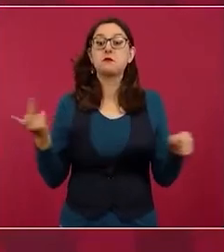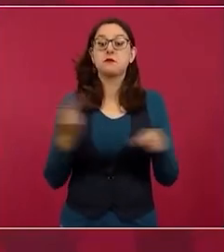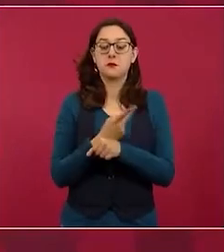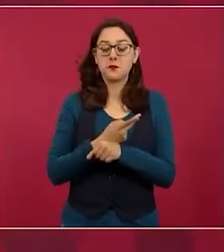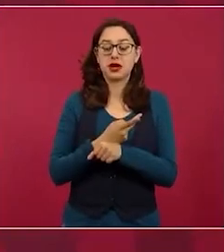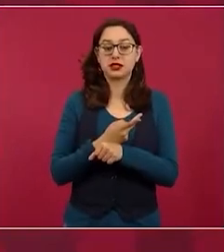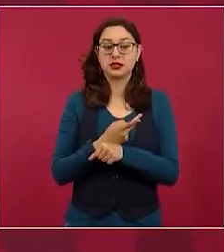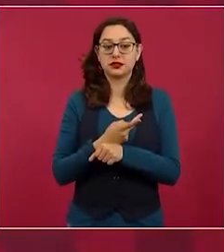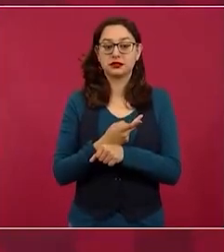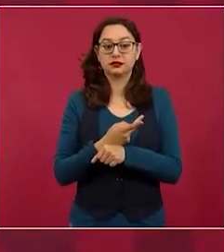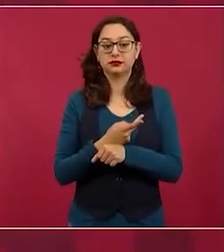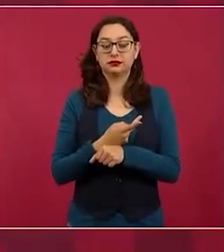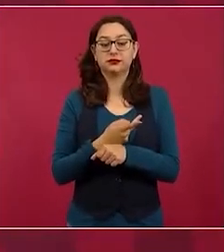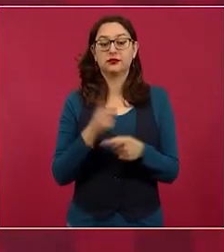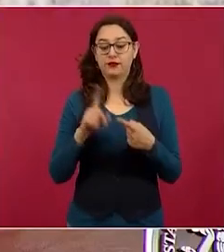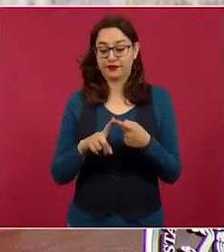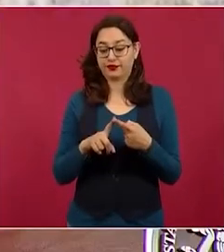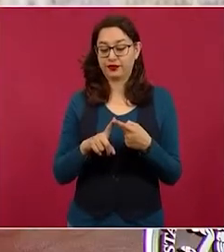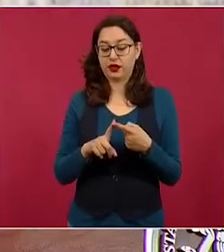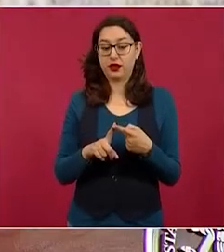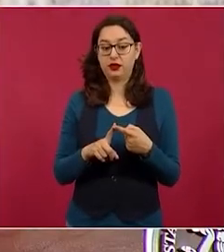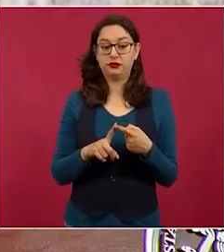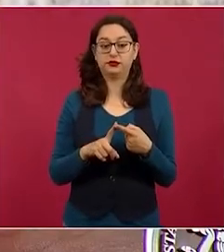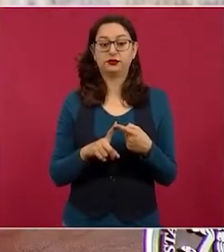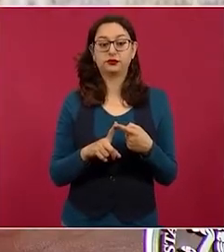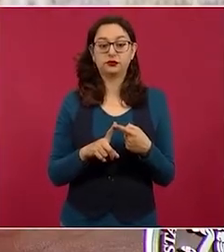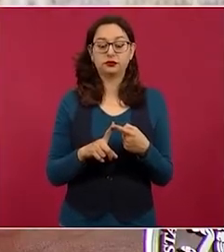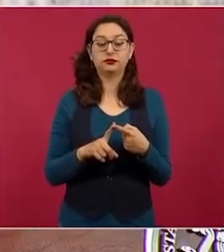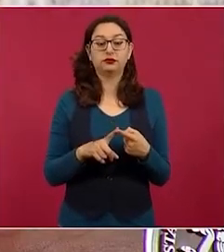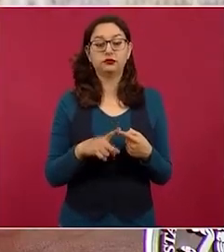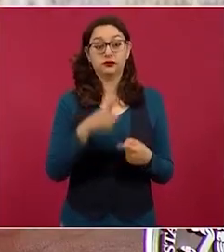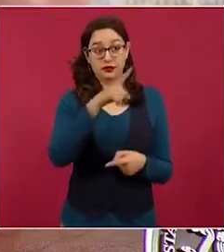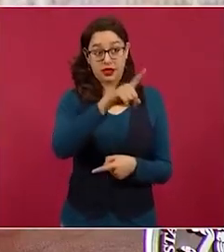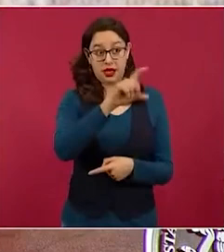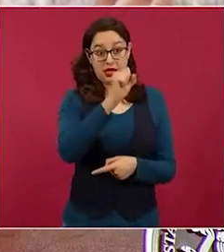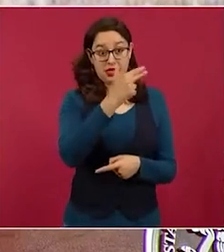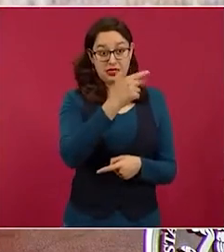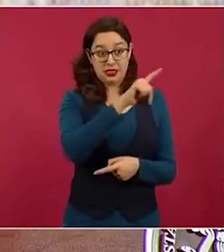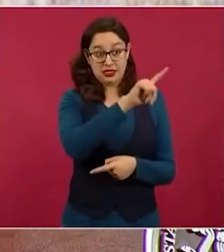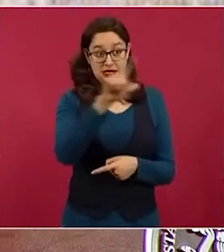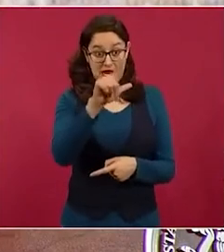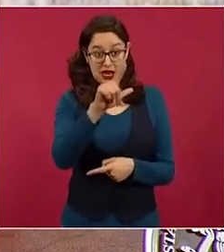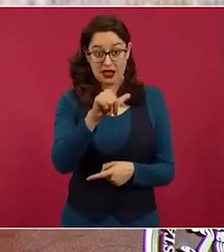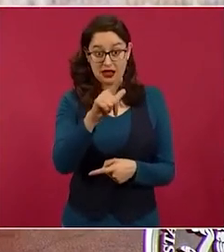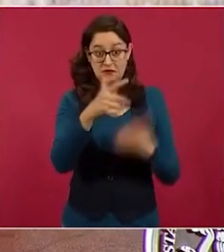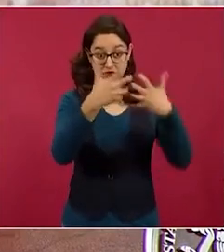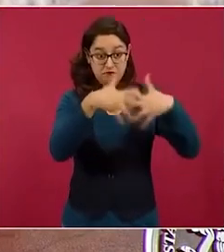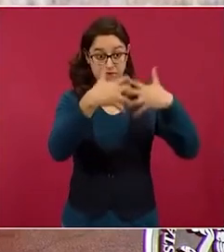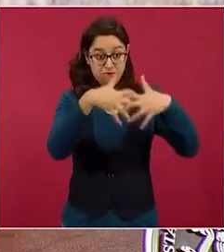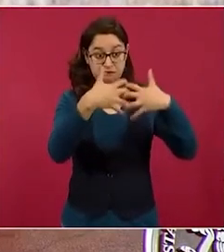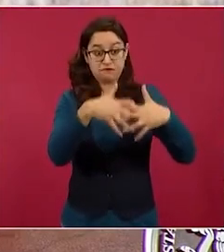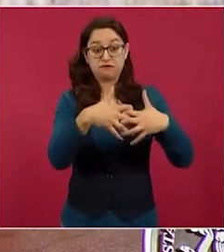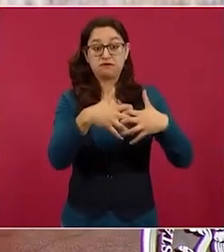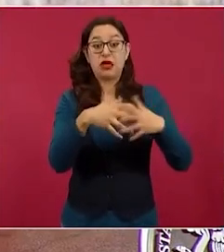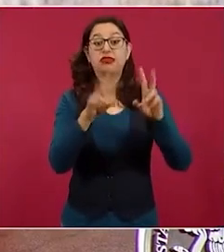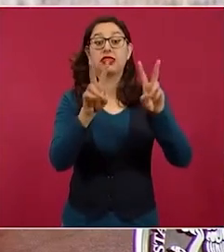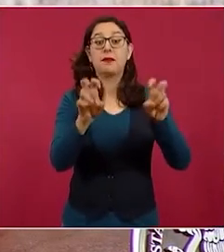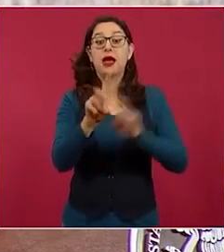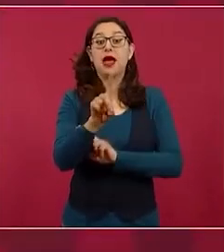por ejemplo, en el caso de diésel de Shell, ya somos autosuficientes en diésel,